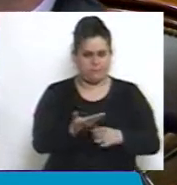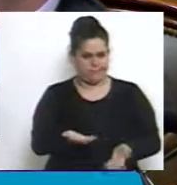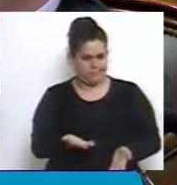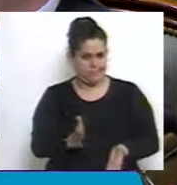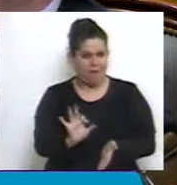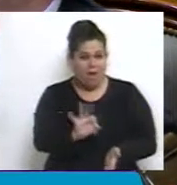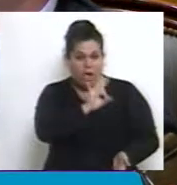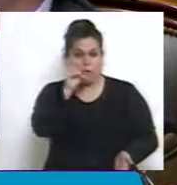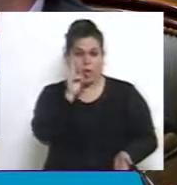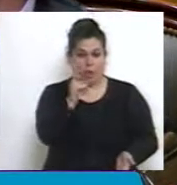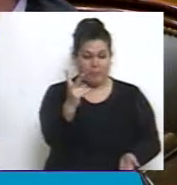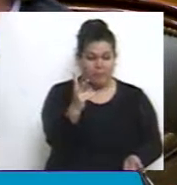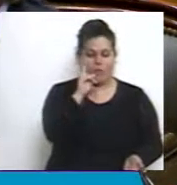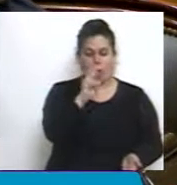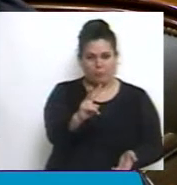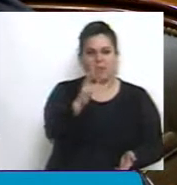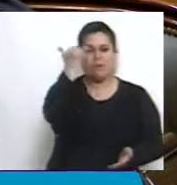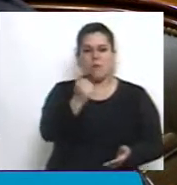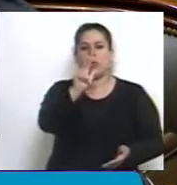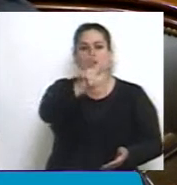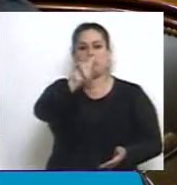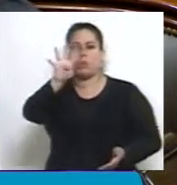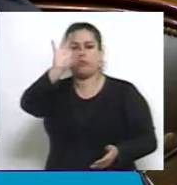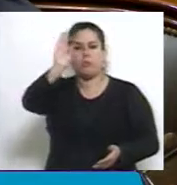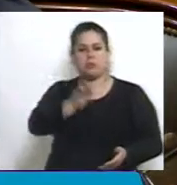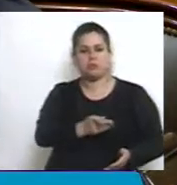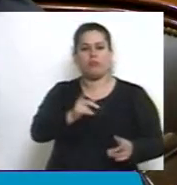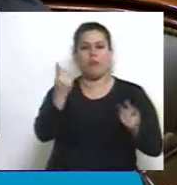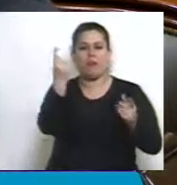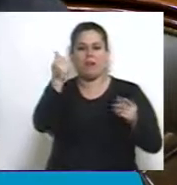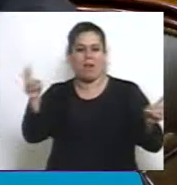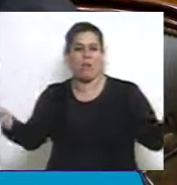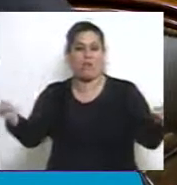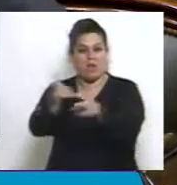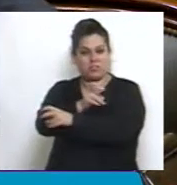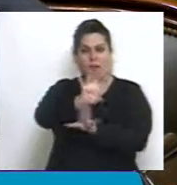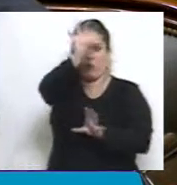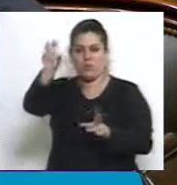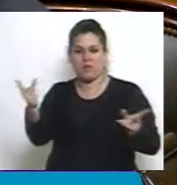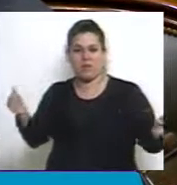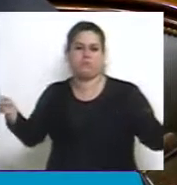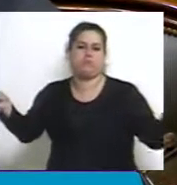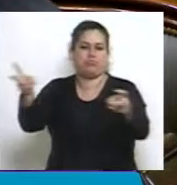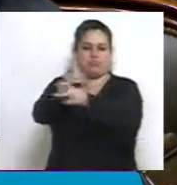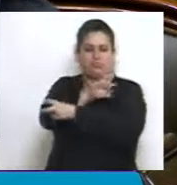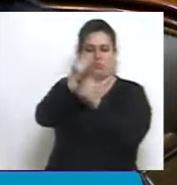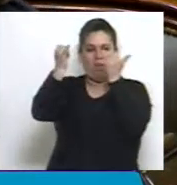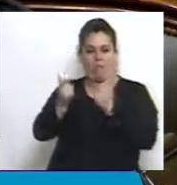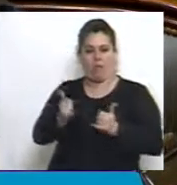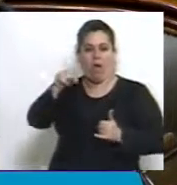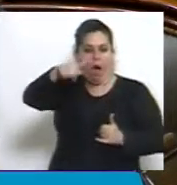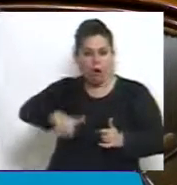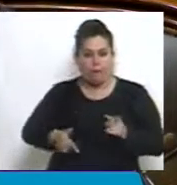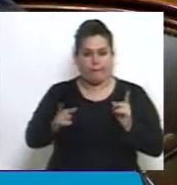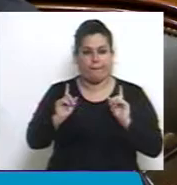teníamos el 34% de la recaudación tributaria nacional se coparticipaba. Ahora sigue